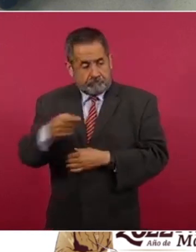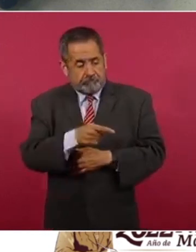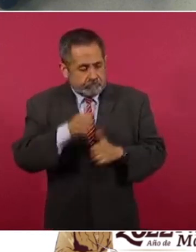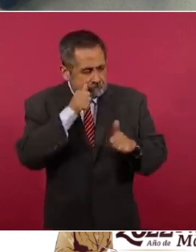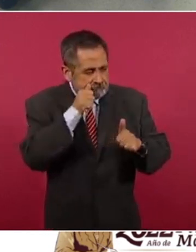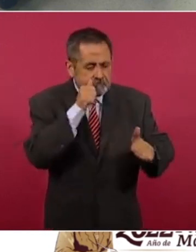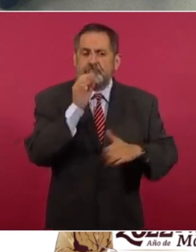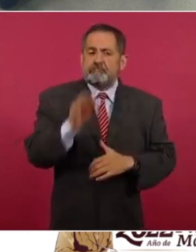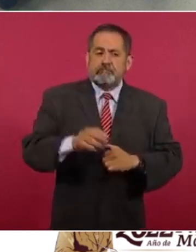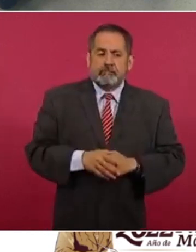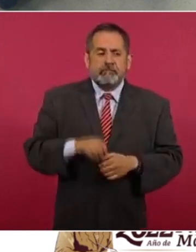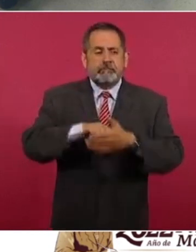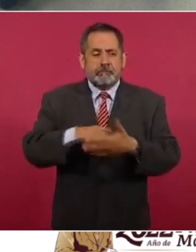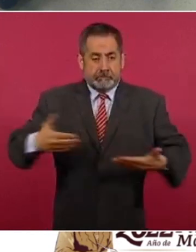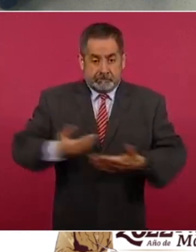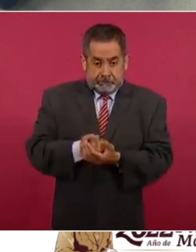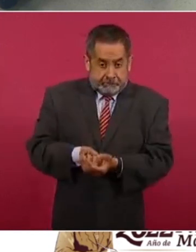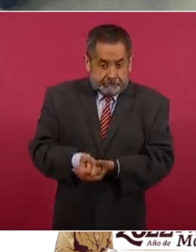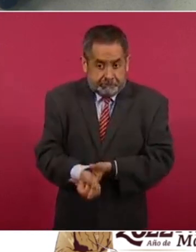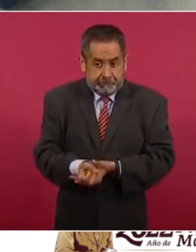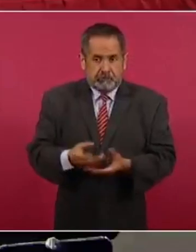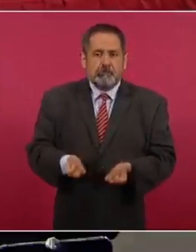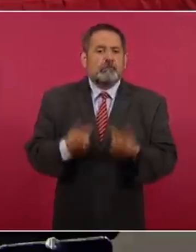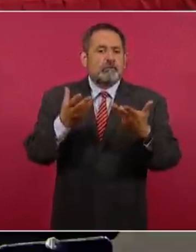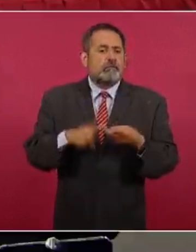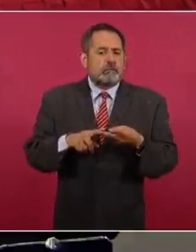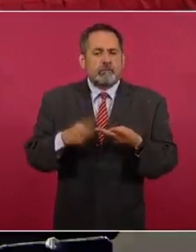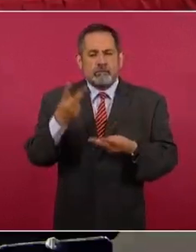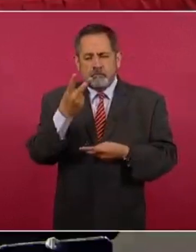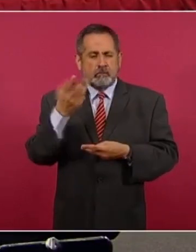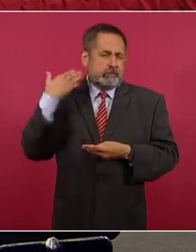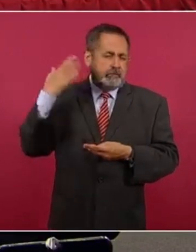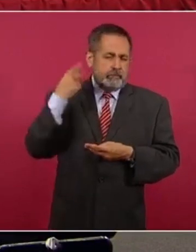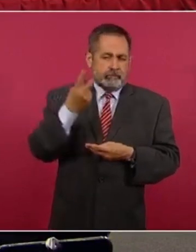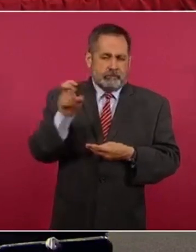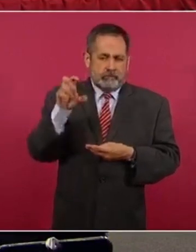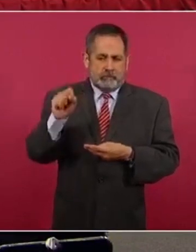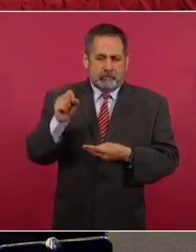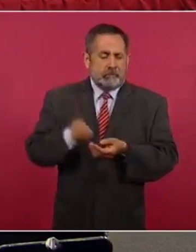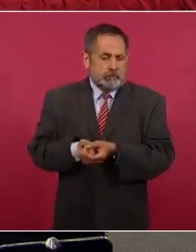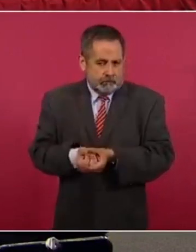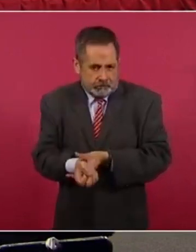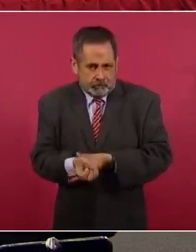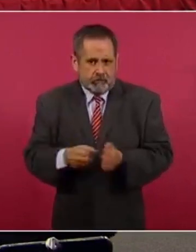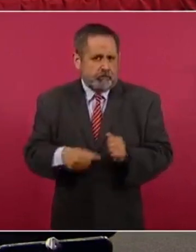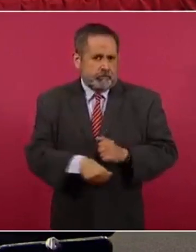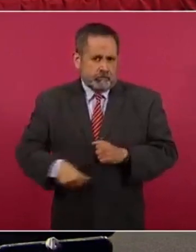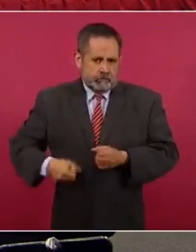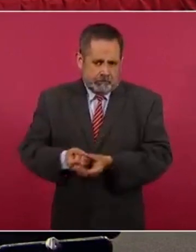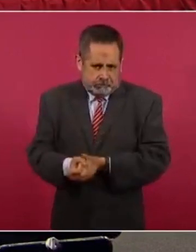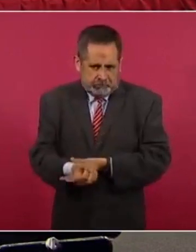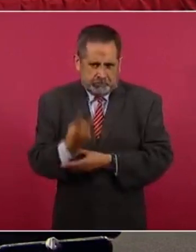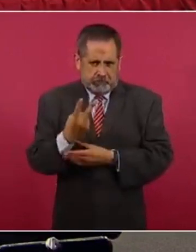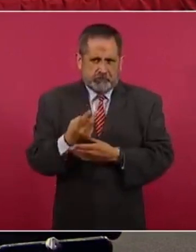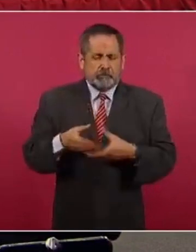La atención de partos, se pasó de atender 260 partos y cesáreas, aquí están ambos tipos de